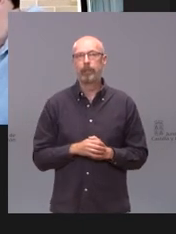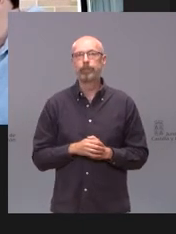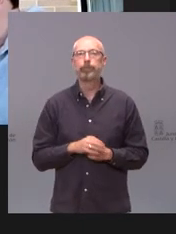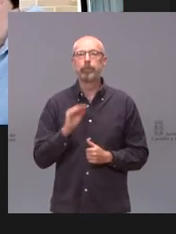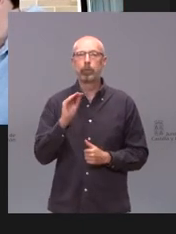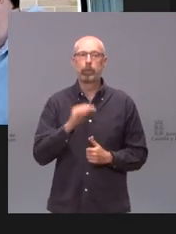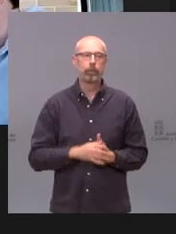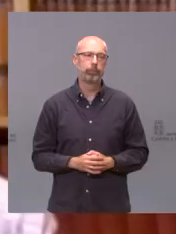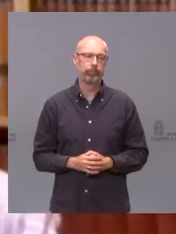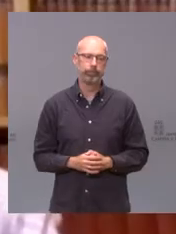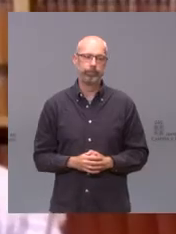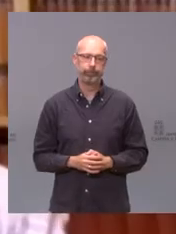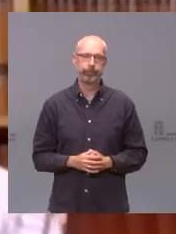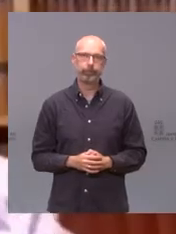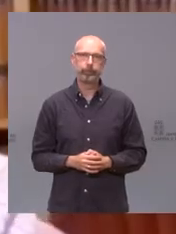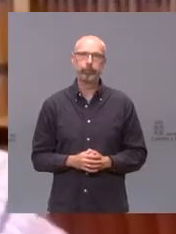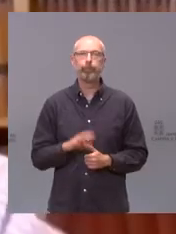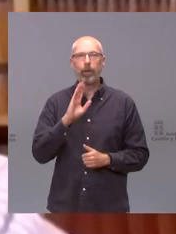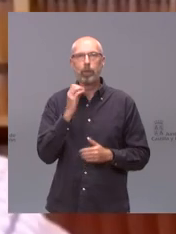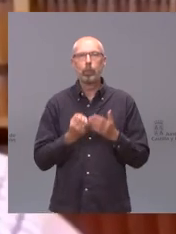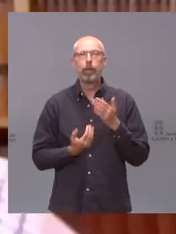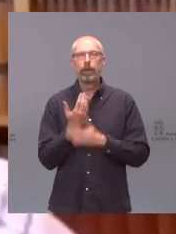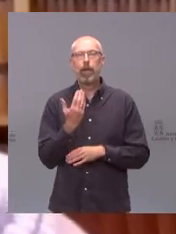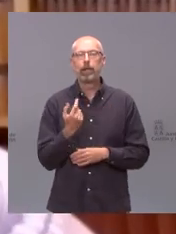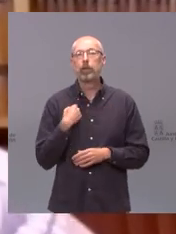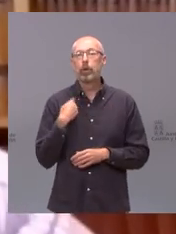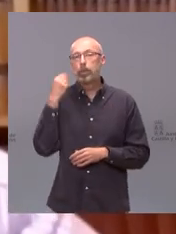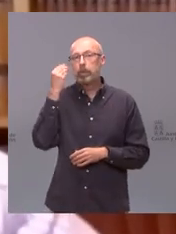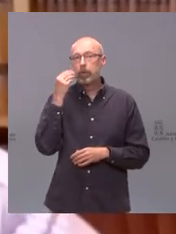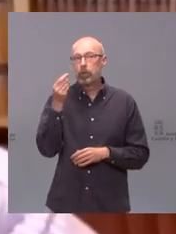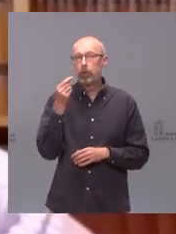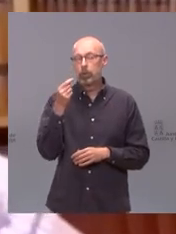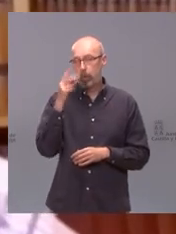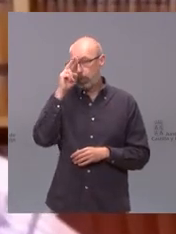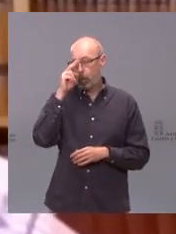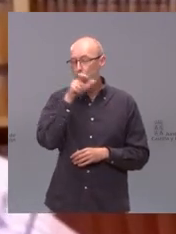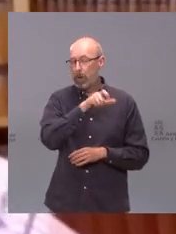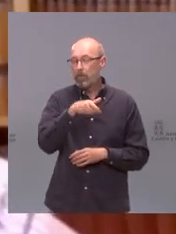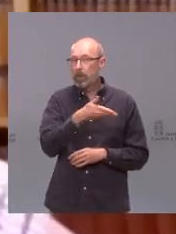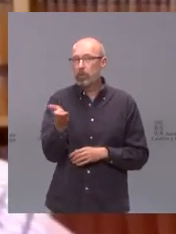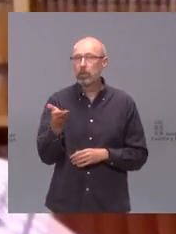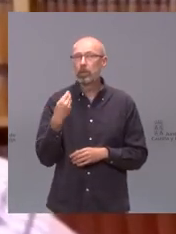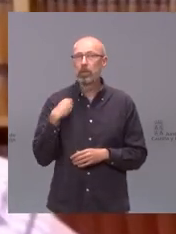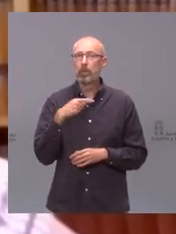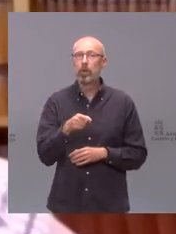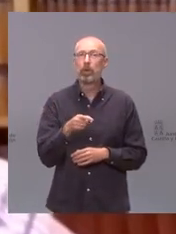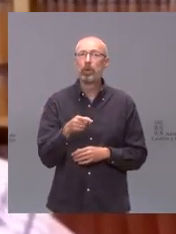cuando quieras Javier Hola, buenos días bueno pues como yo creo que ahora lo que preocupa a todo el mundo es el cuándo me toca a mí